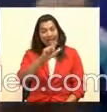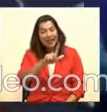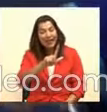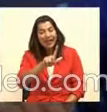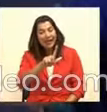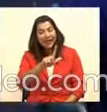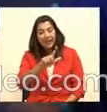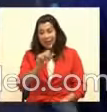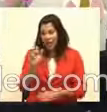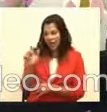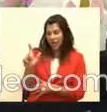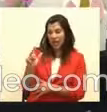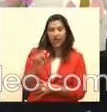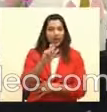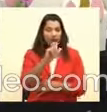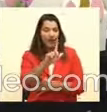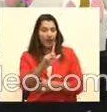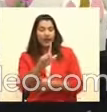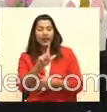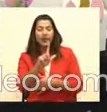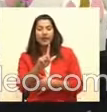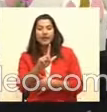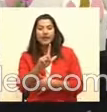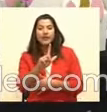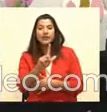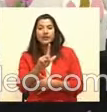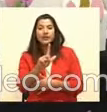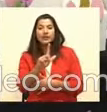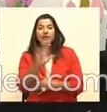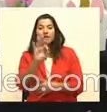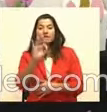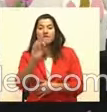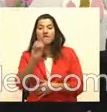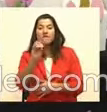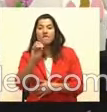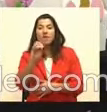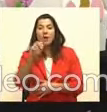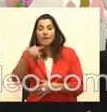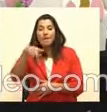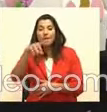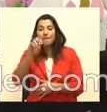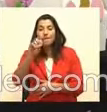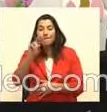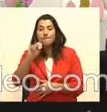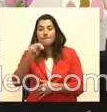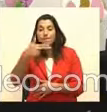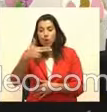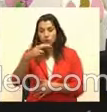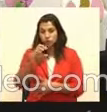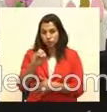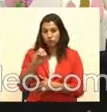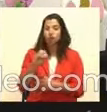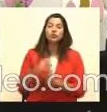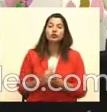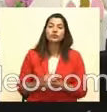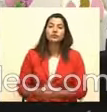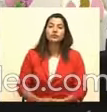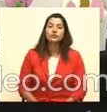sea, L, la L, nada más. L de Luis, ajá. Ajá. Poncho. Concho de, de concho, que no sea concho. F, poncho,